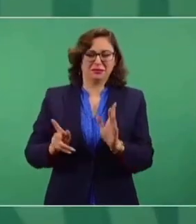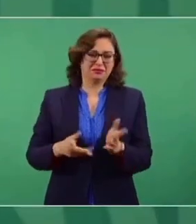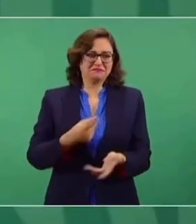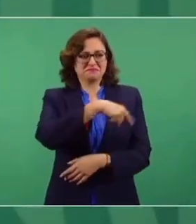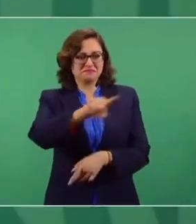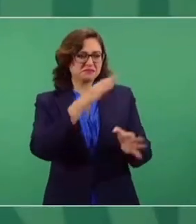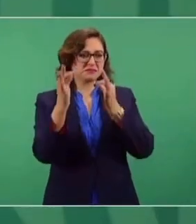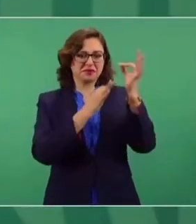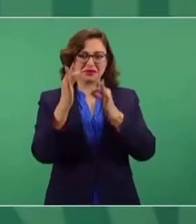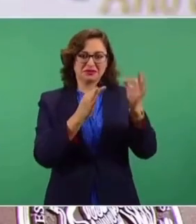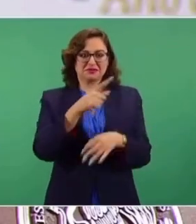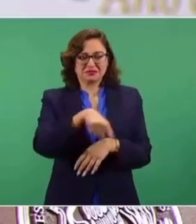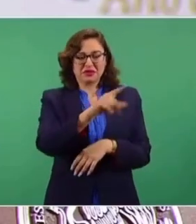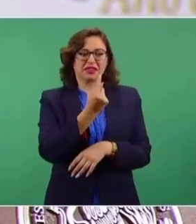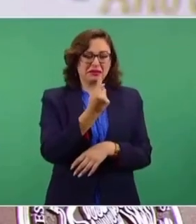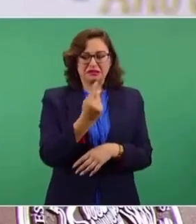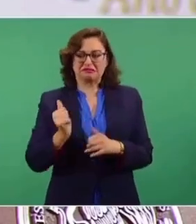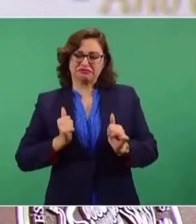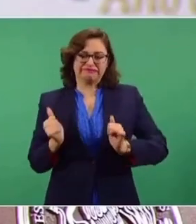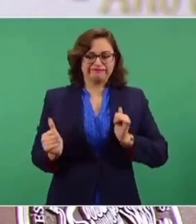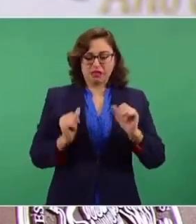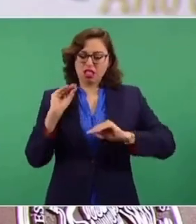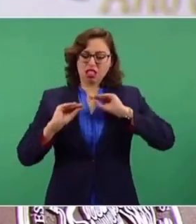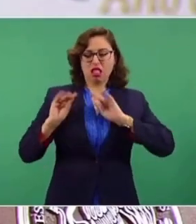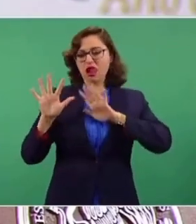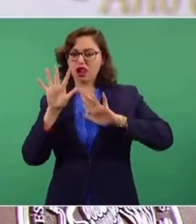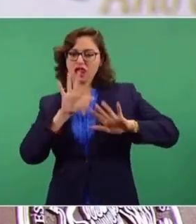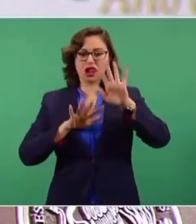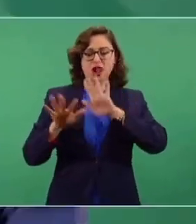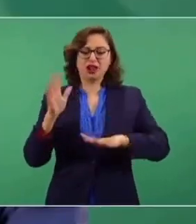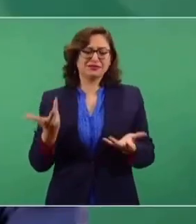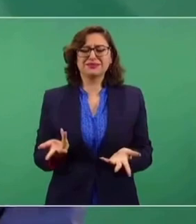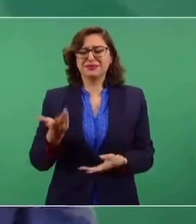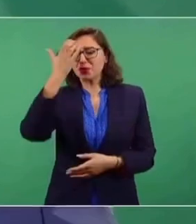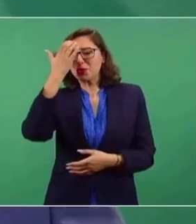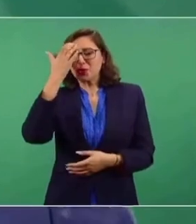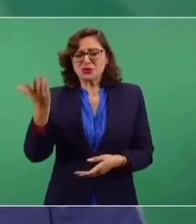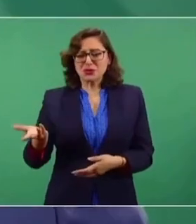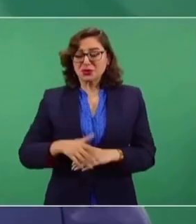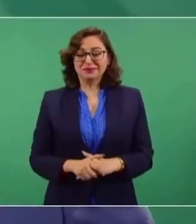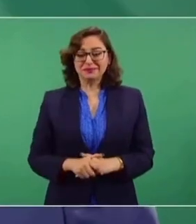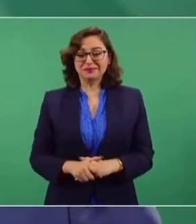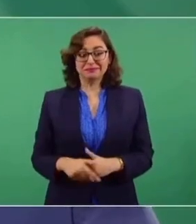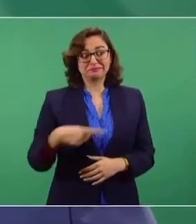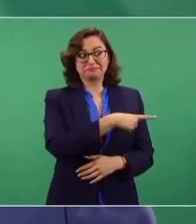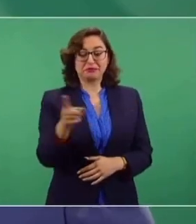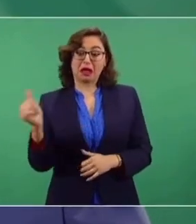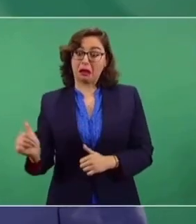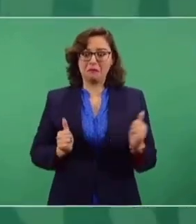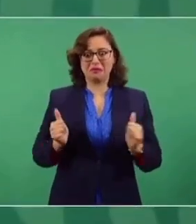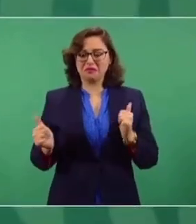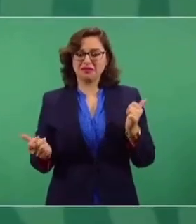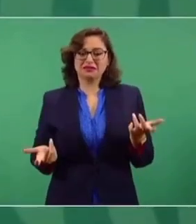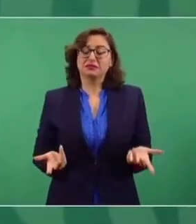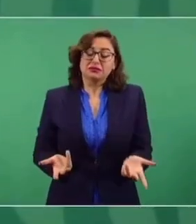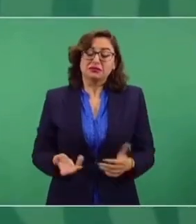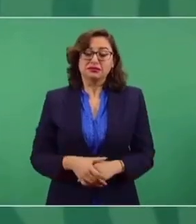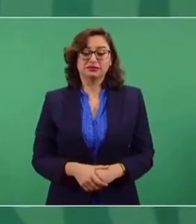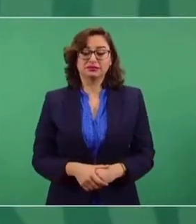de periodistas que han hecho montajes, de televisoras que han hecho montaje. Y vamos, porque hay que aprovecharlo para